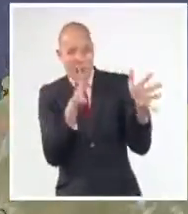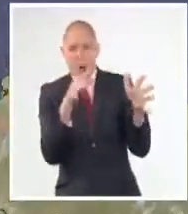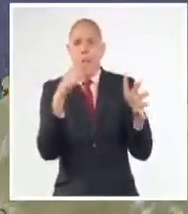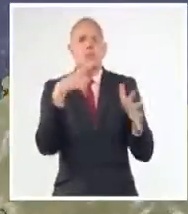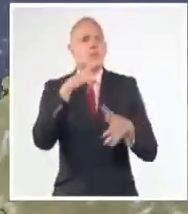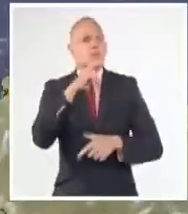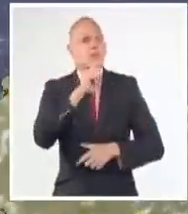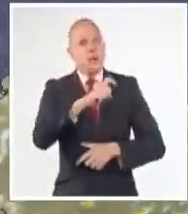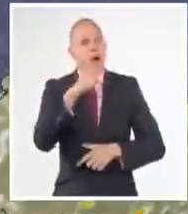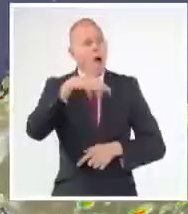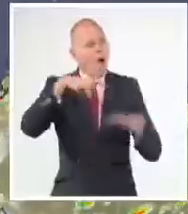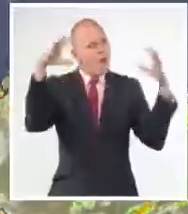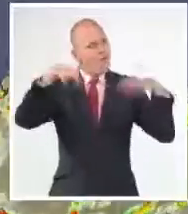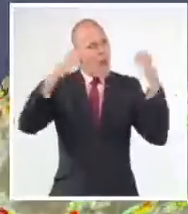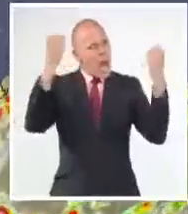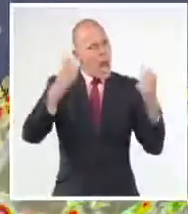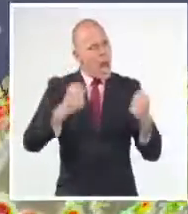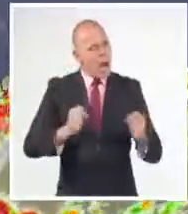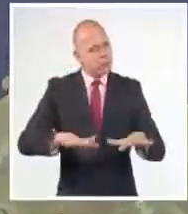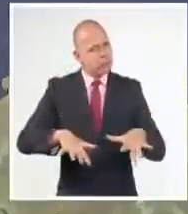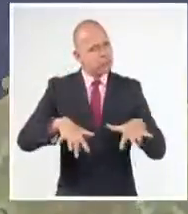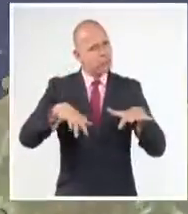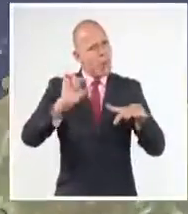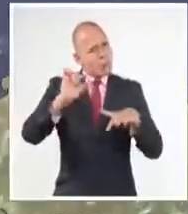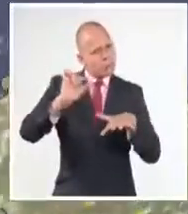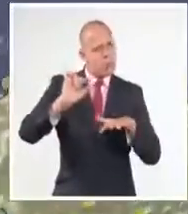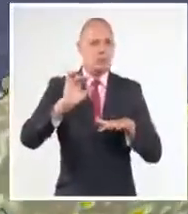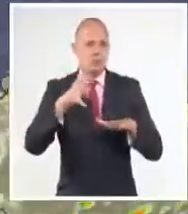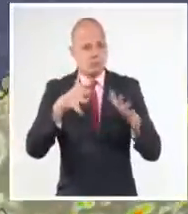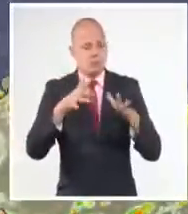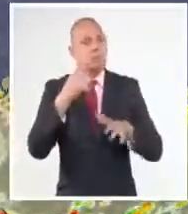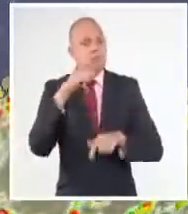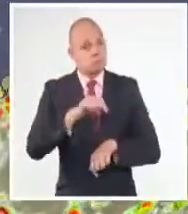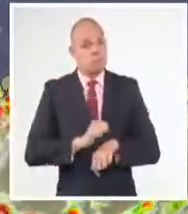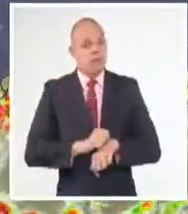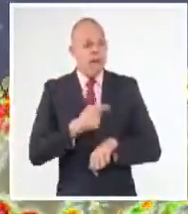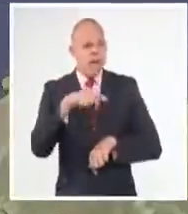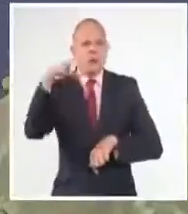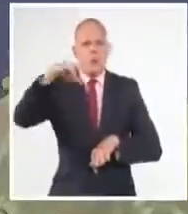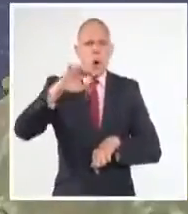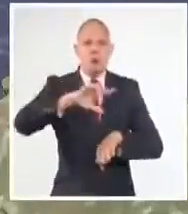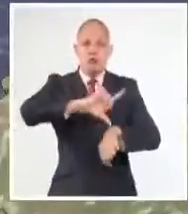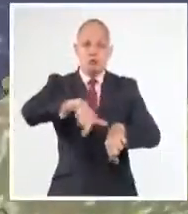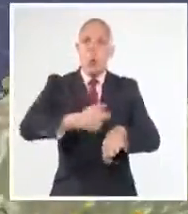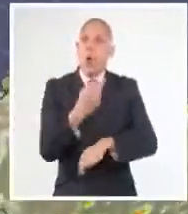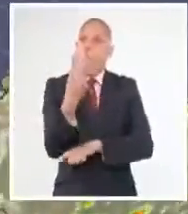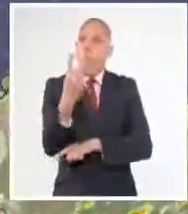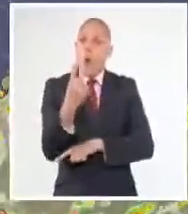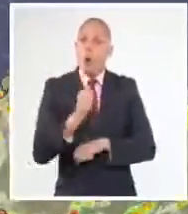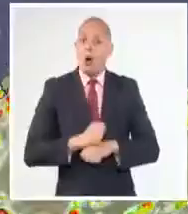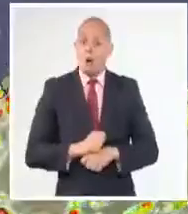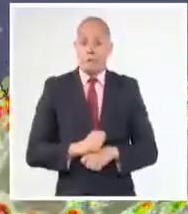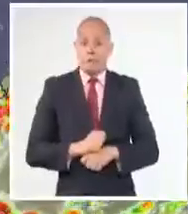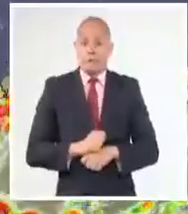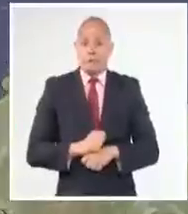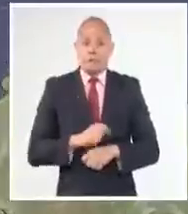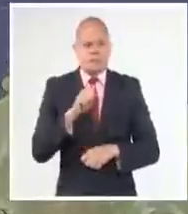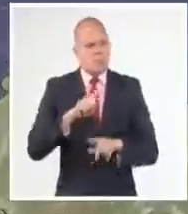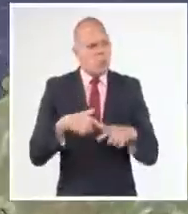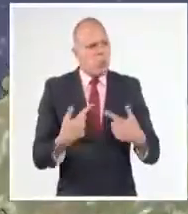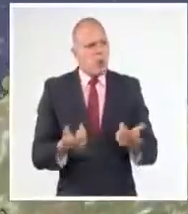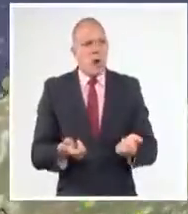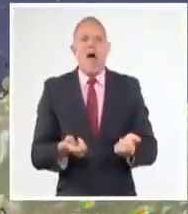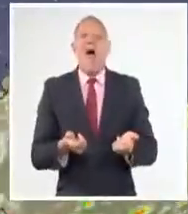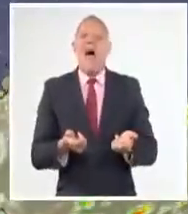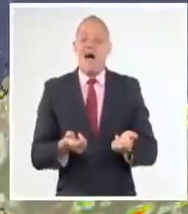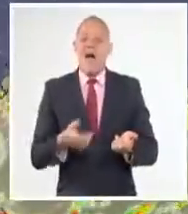muy intensa de 100 milímetros de precipitación en tan solo dos horas. Y esto se debe a la presencia de un flujo húmedo